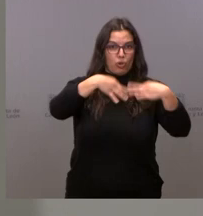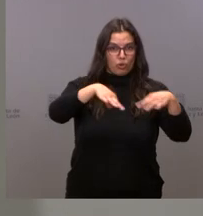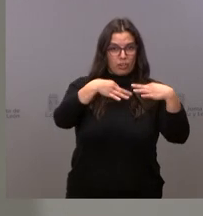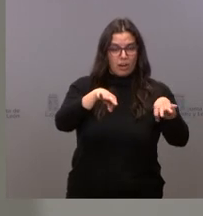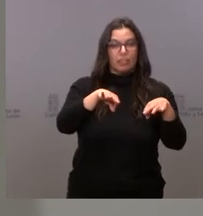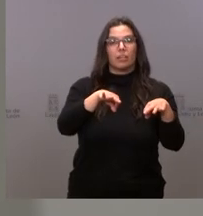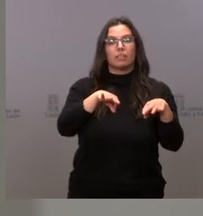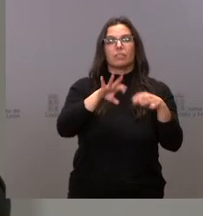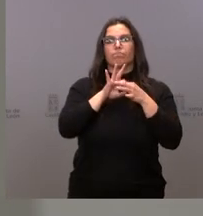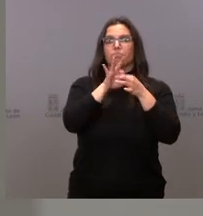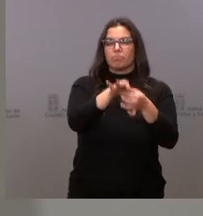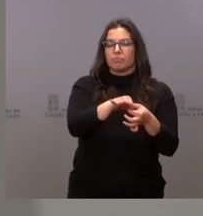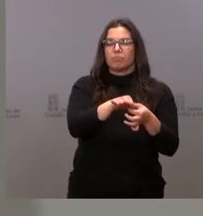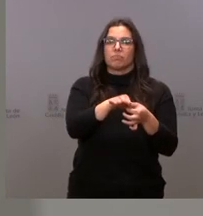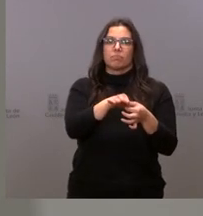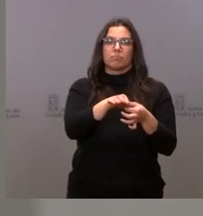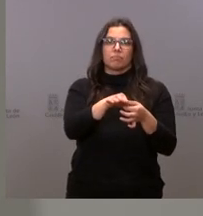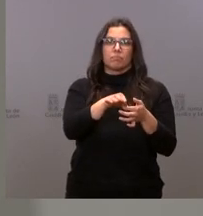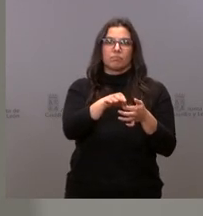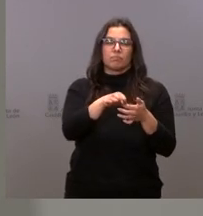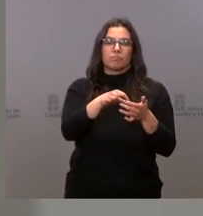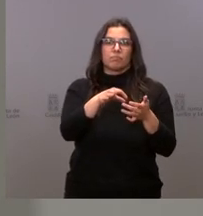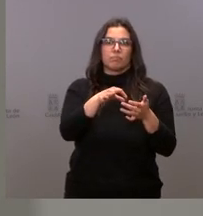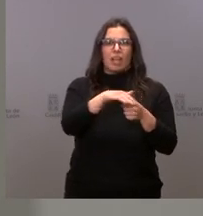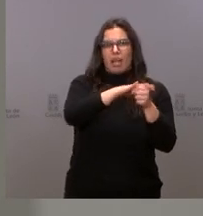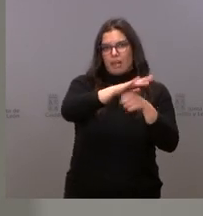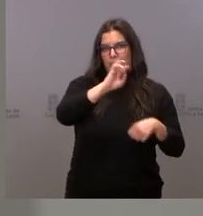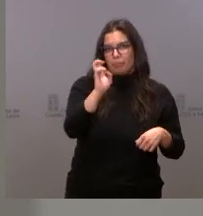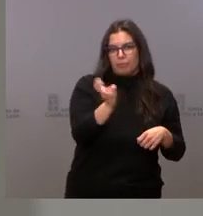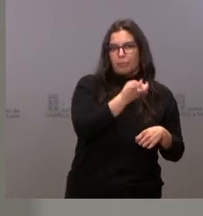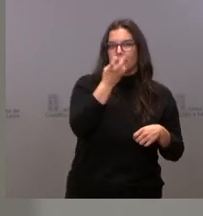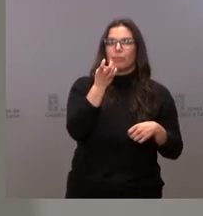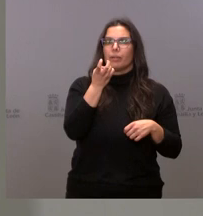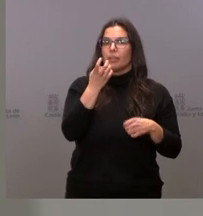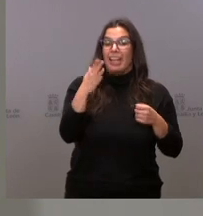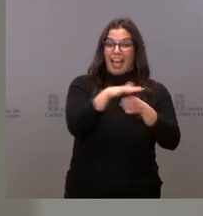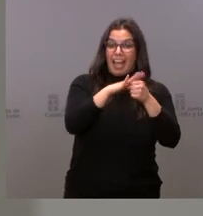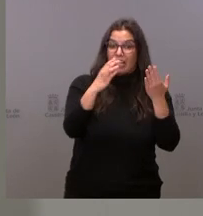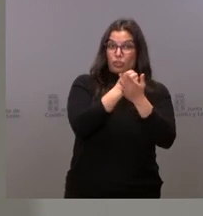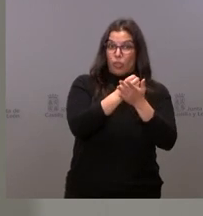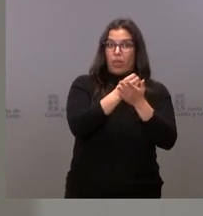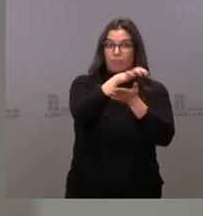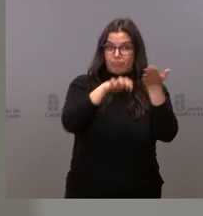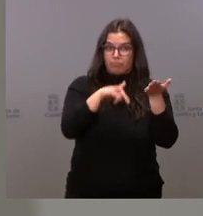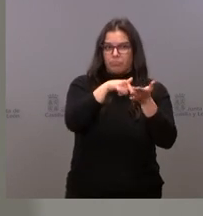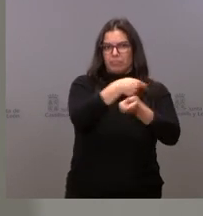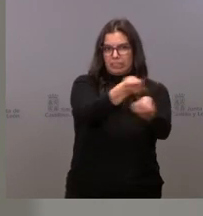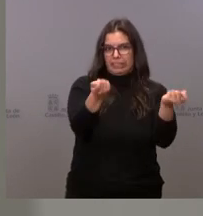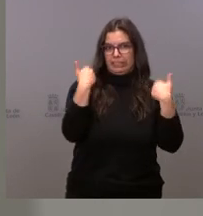que tienen que ver con varias áreas. Están todas ellas detalladas en la nota. Y en las que queremos hacer